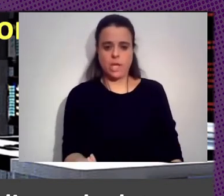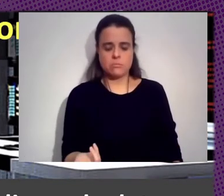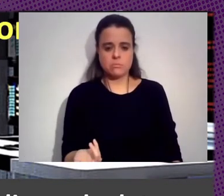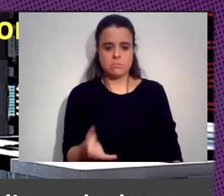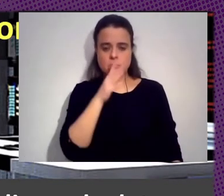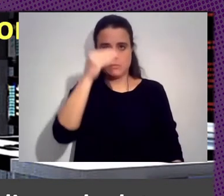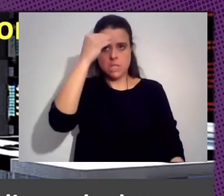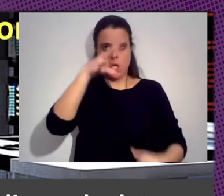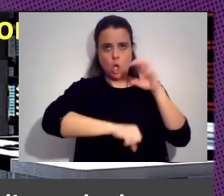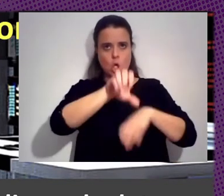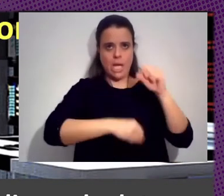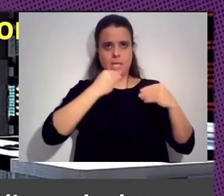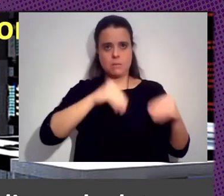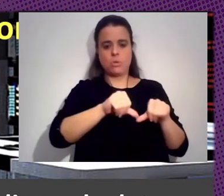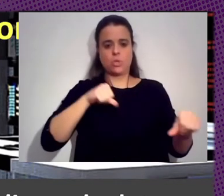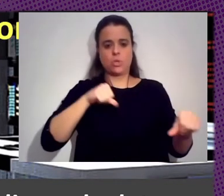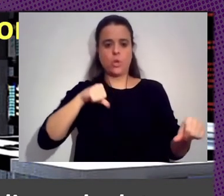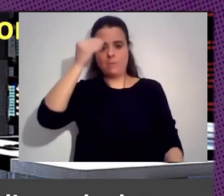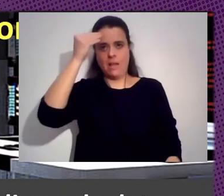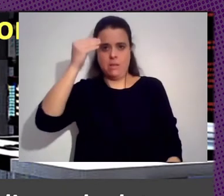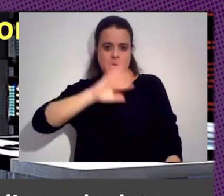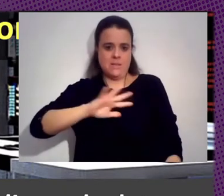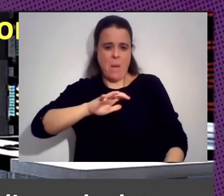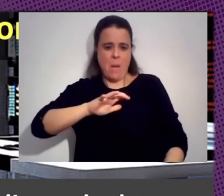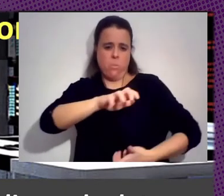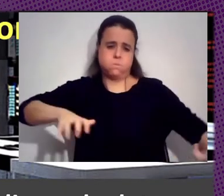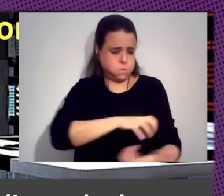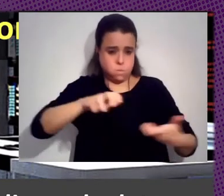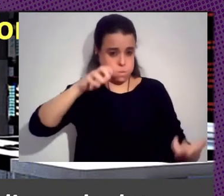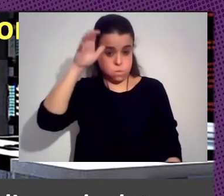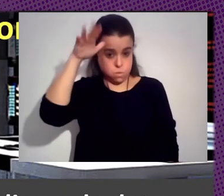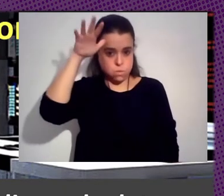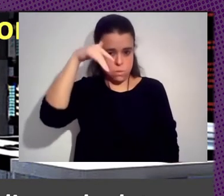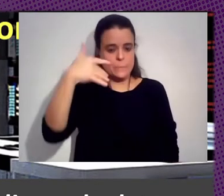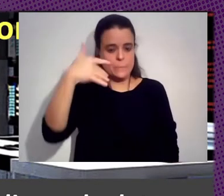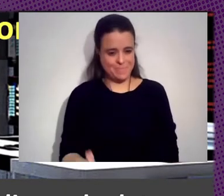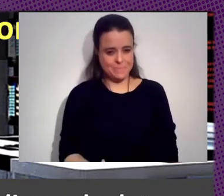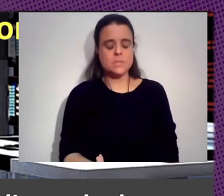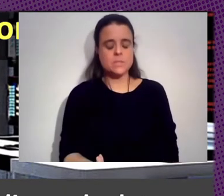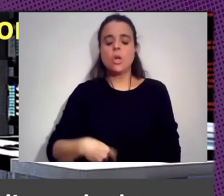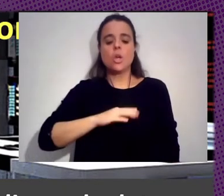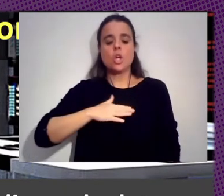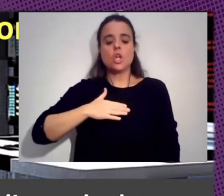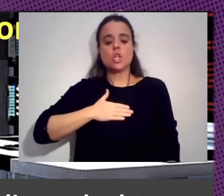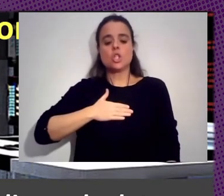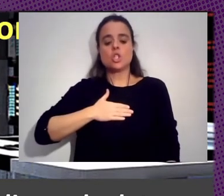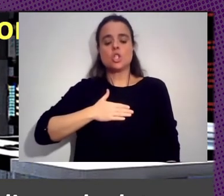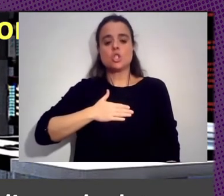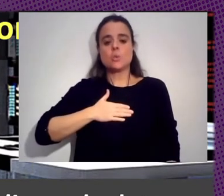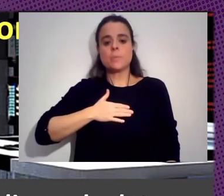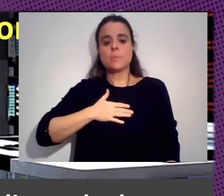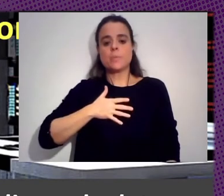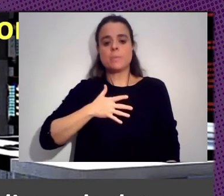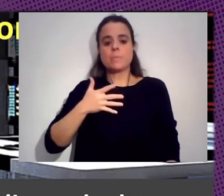Colonialismo Histórico Pensamos En La Brutalidad En La Violencia Entonces Estamos Sugiriendo Que Vamos A Ver Ese Mismo